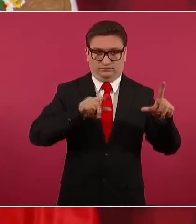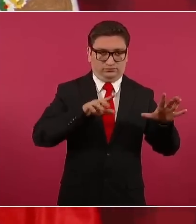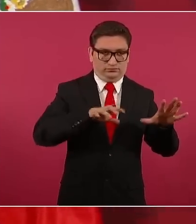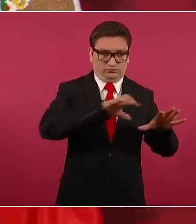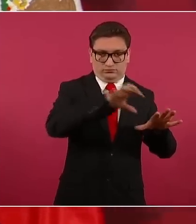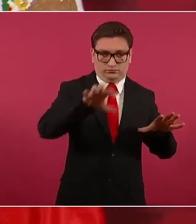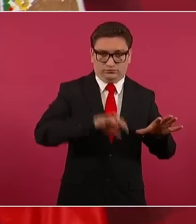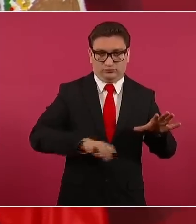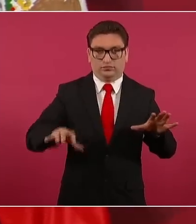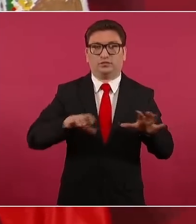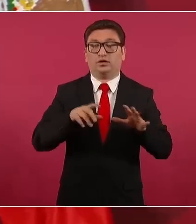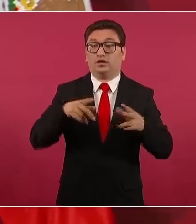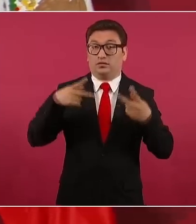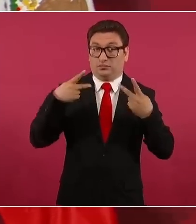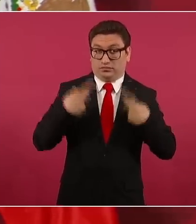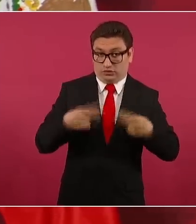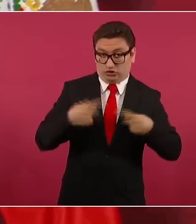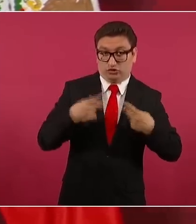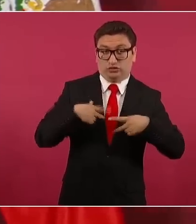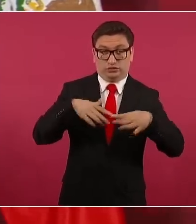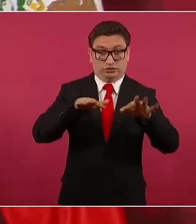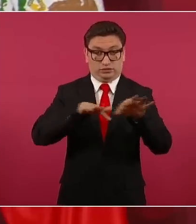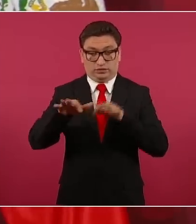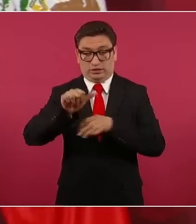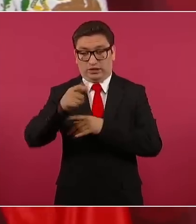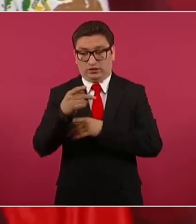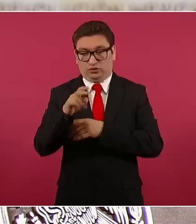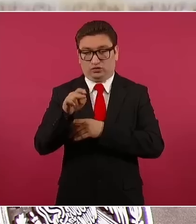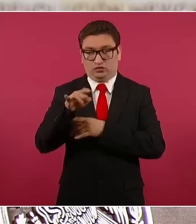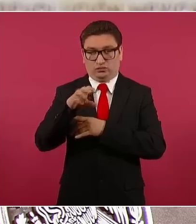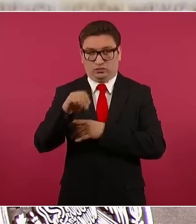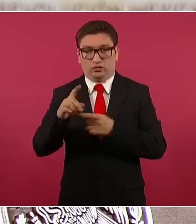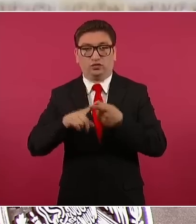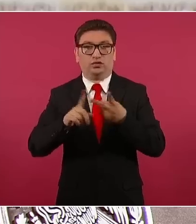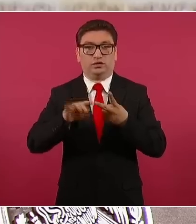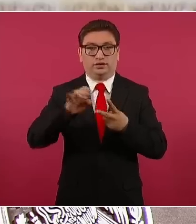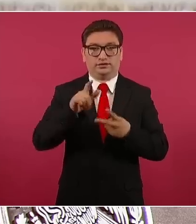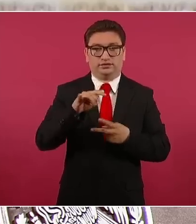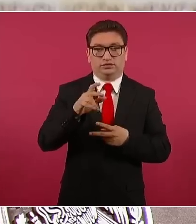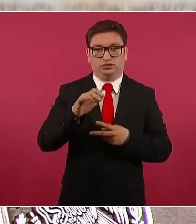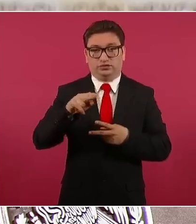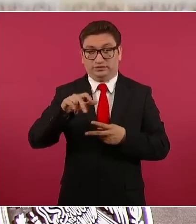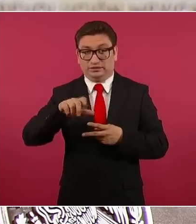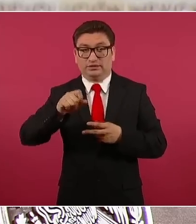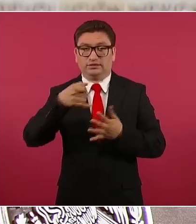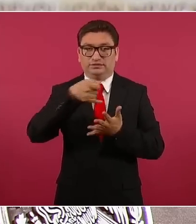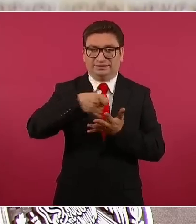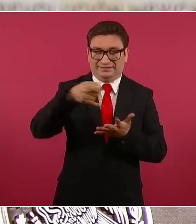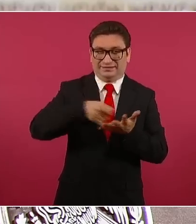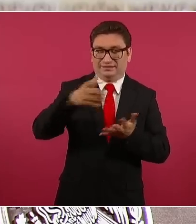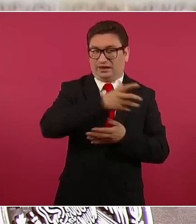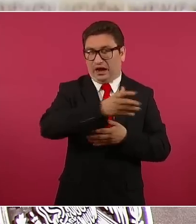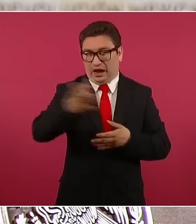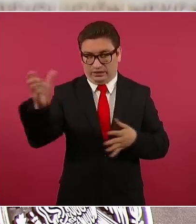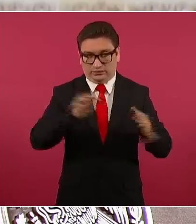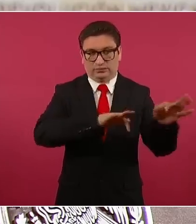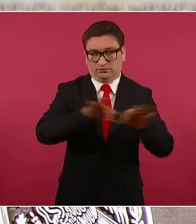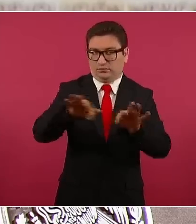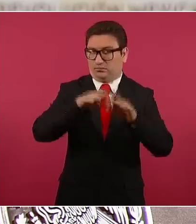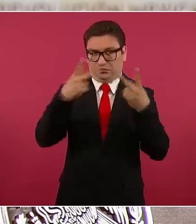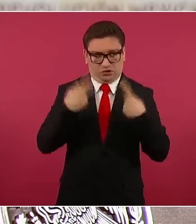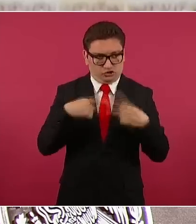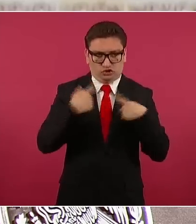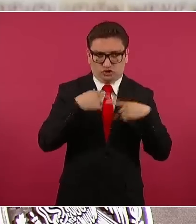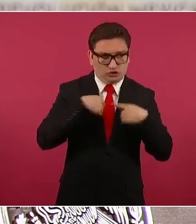reuní con agrónomos, con extensionistas, con los que trabajan en el campo, para